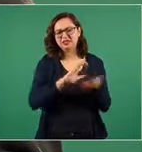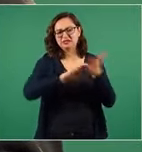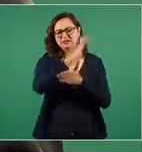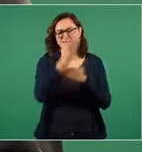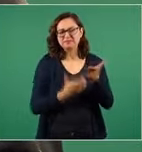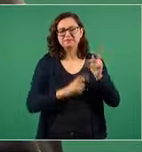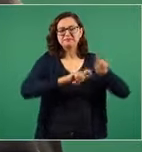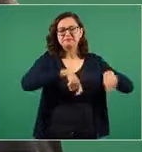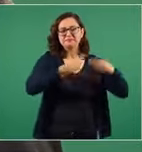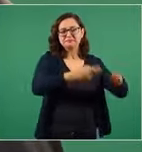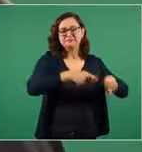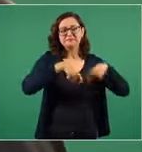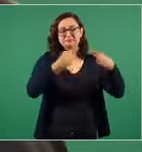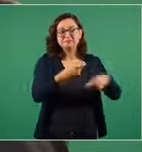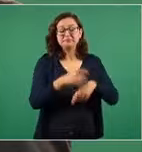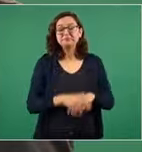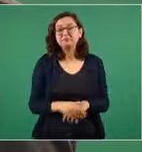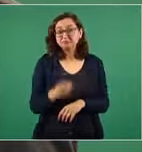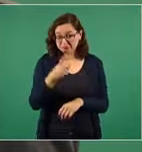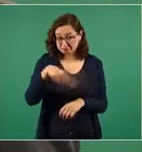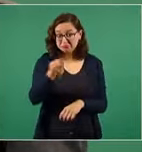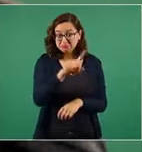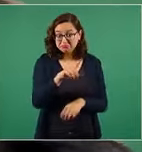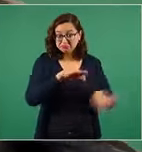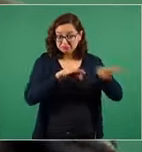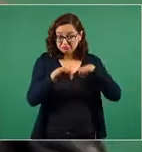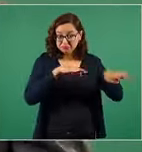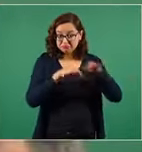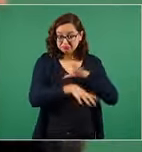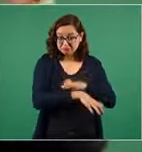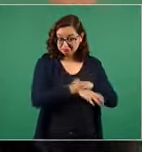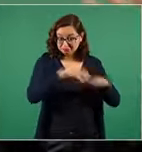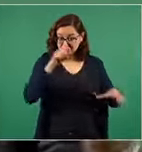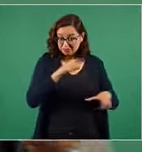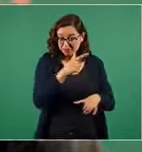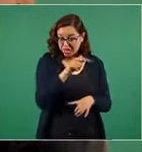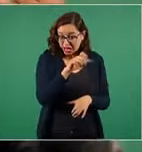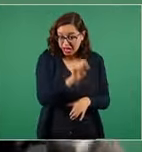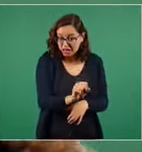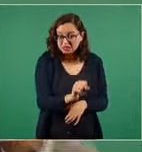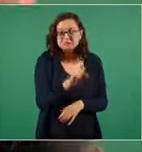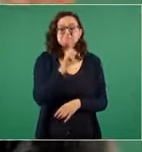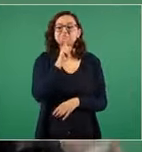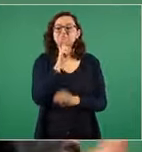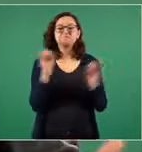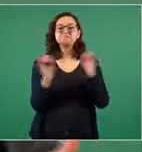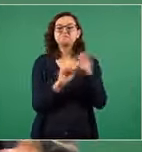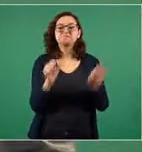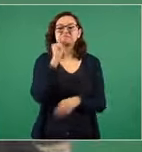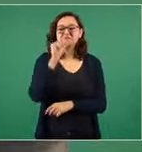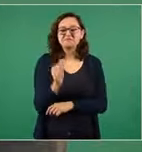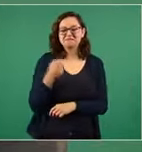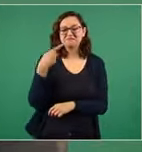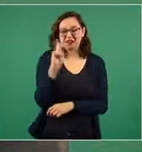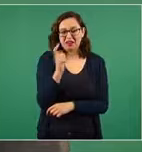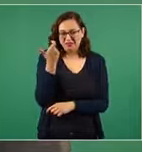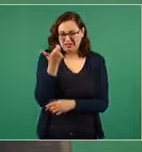no sacaron más gas pero si se llevaron todo el dinero de los contratos